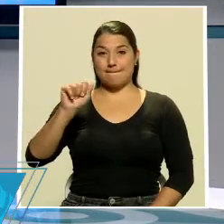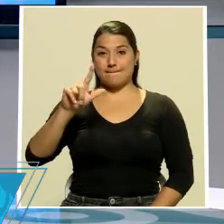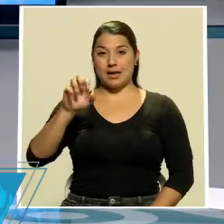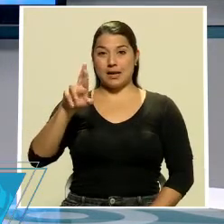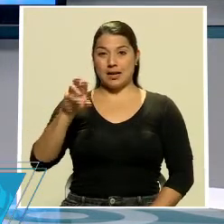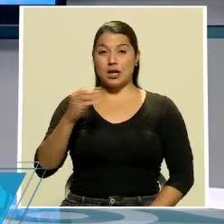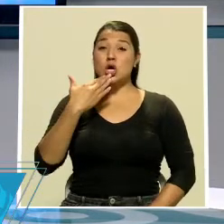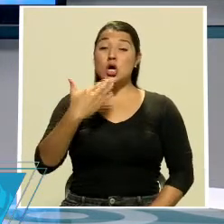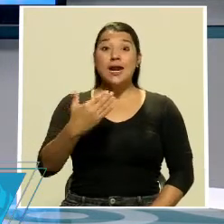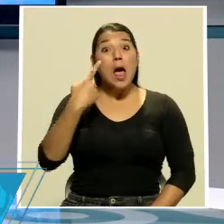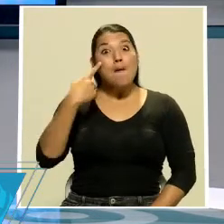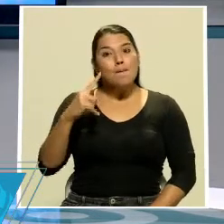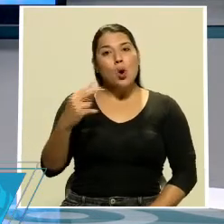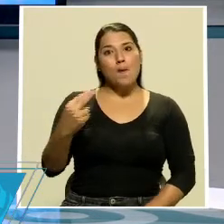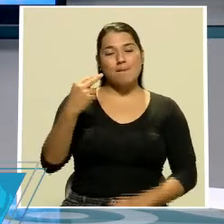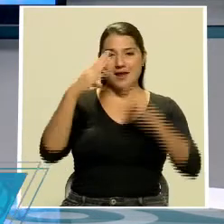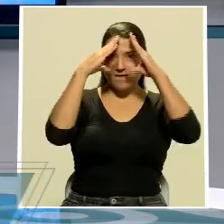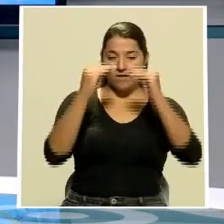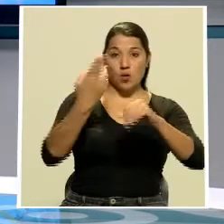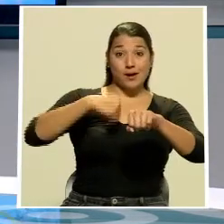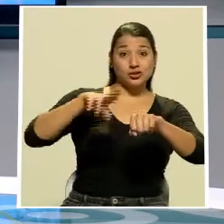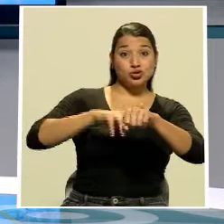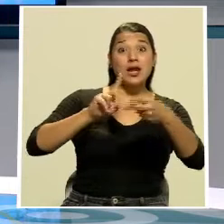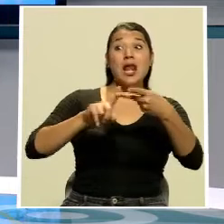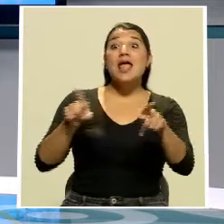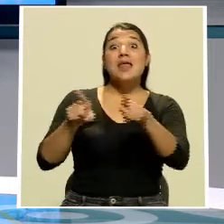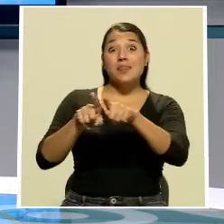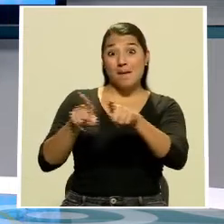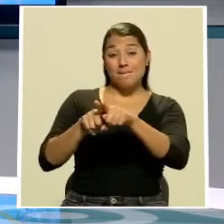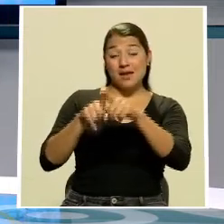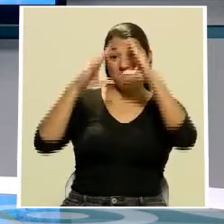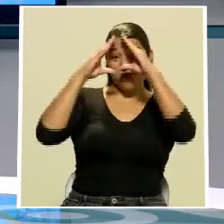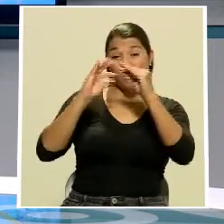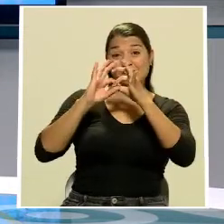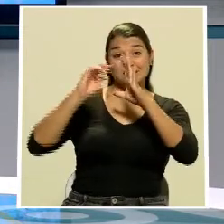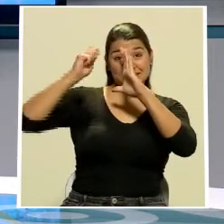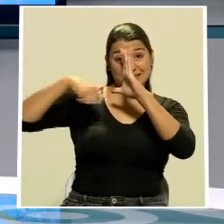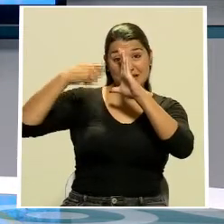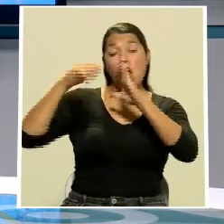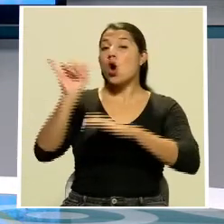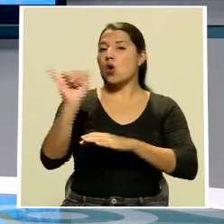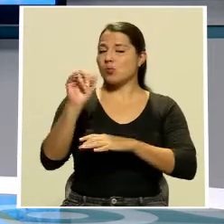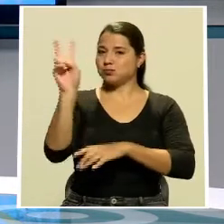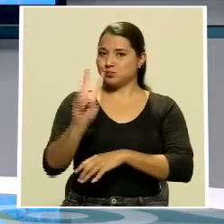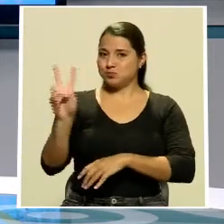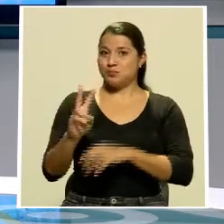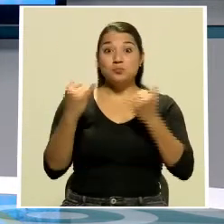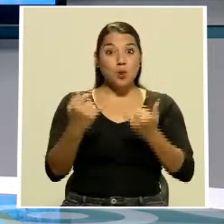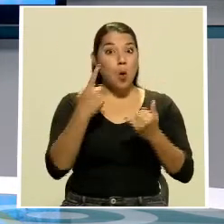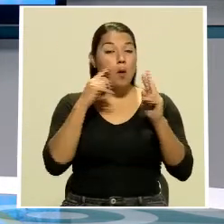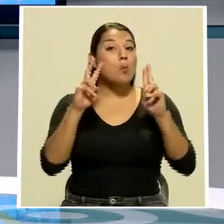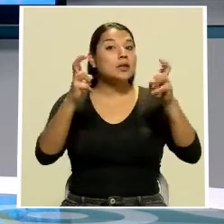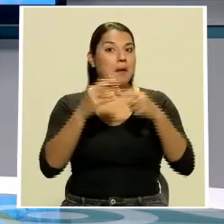nacional e incluso nuestra crítica de cine que estará acompañándonos al igual que todos los viernes. Pero antes de entrar en detalle hacemos un repaso por